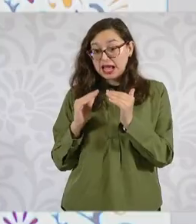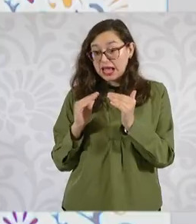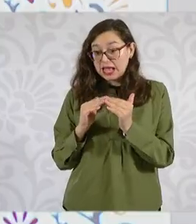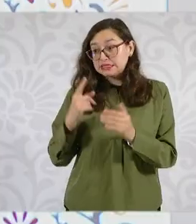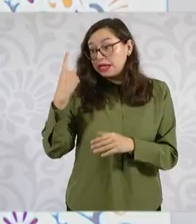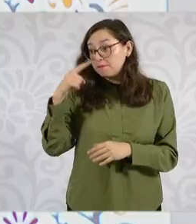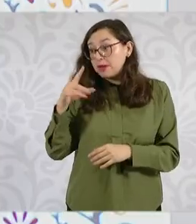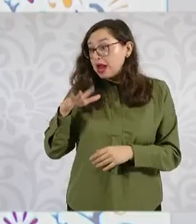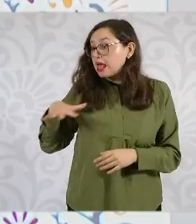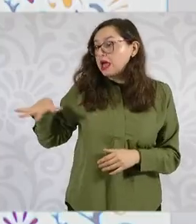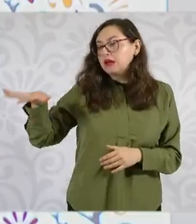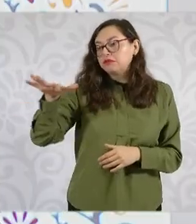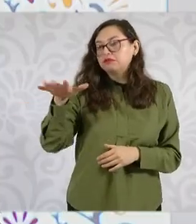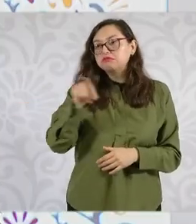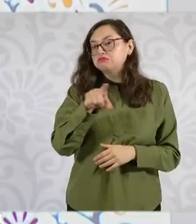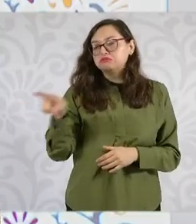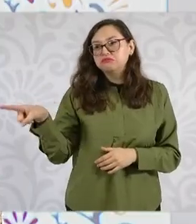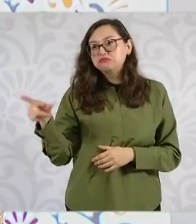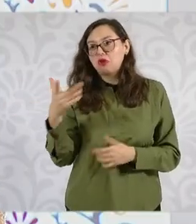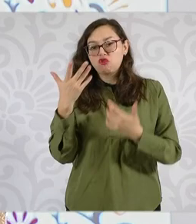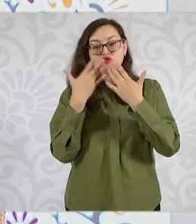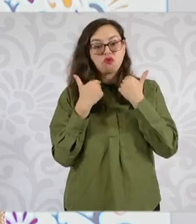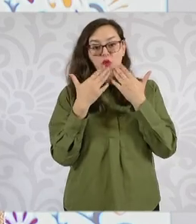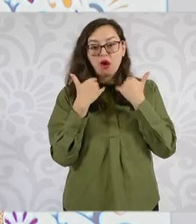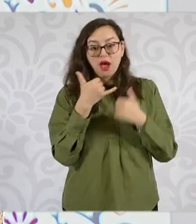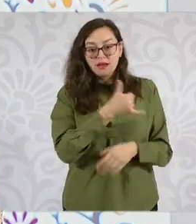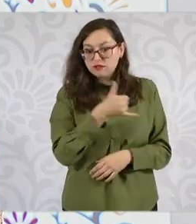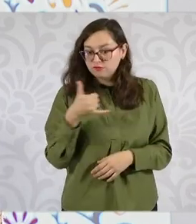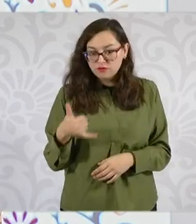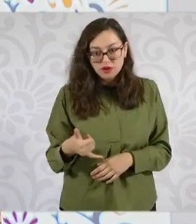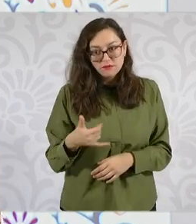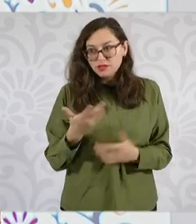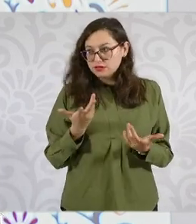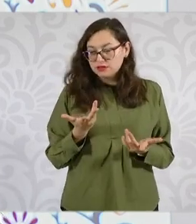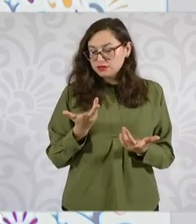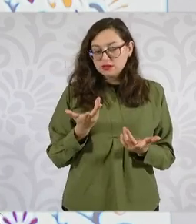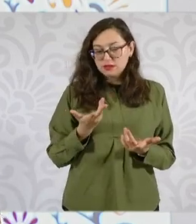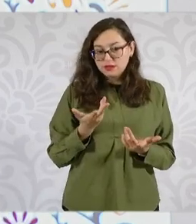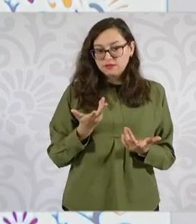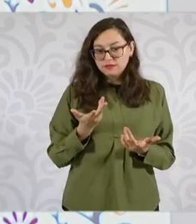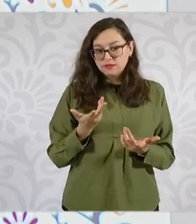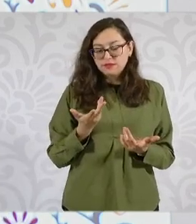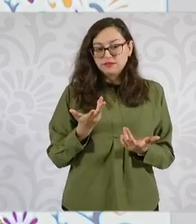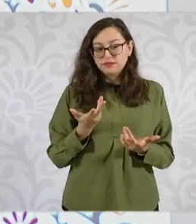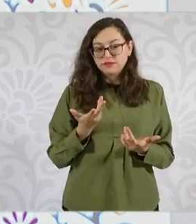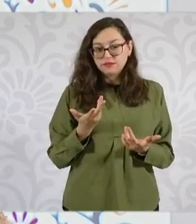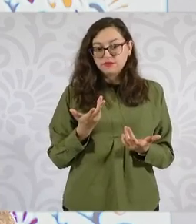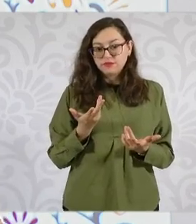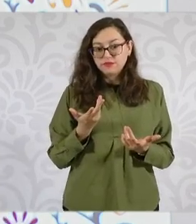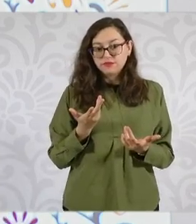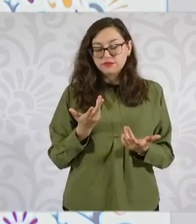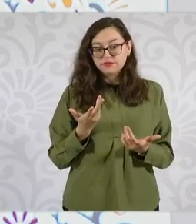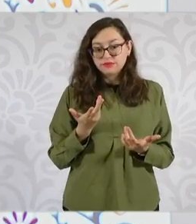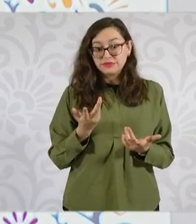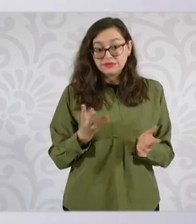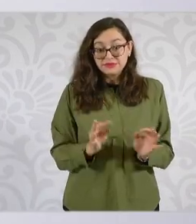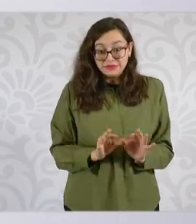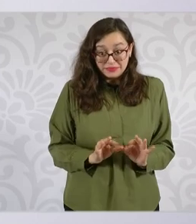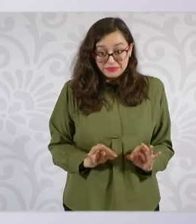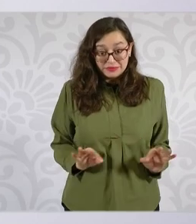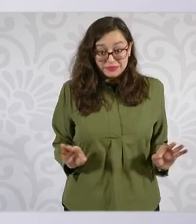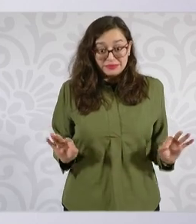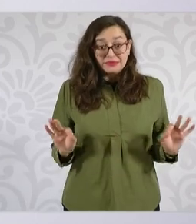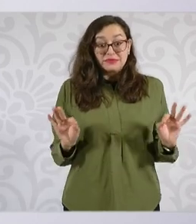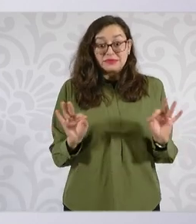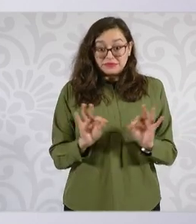no tienen Infonavit, que son viviendas que esto es importante, porque el modelo